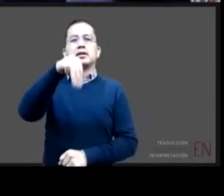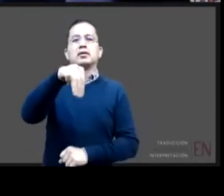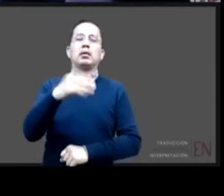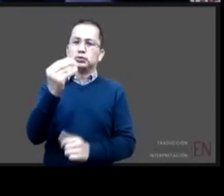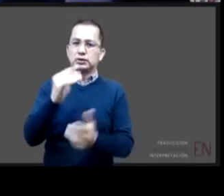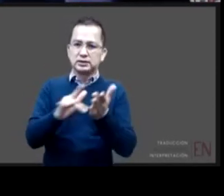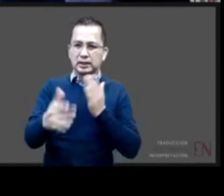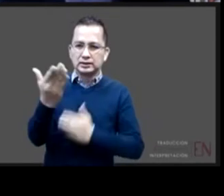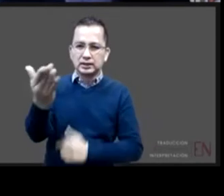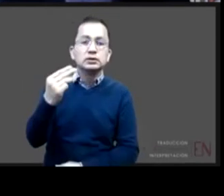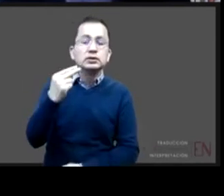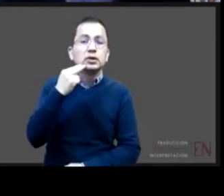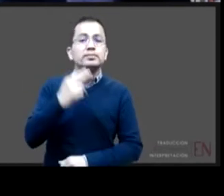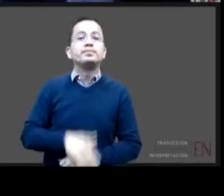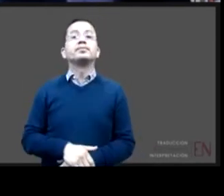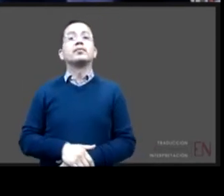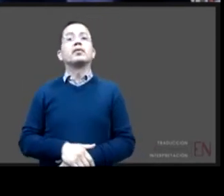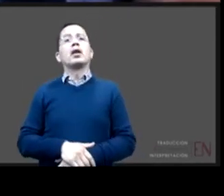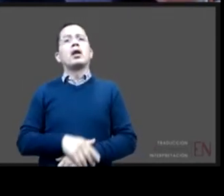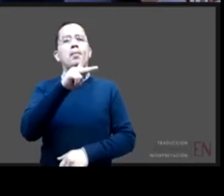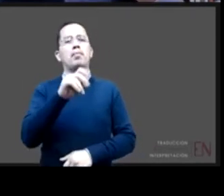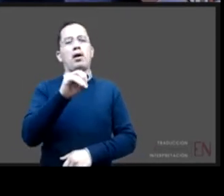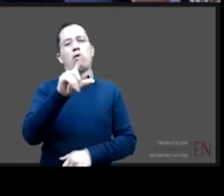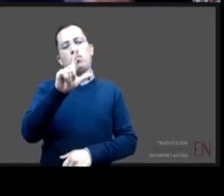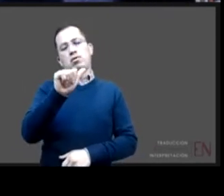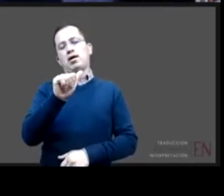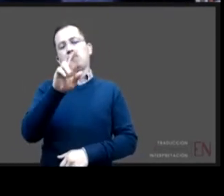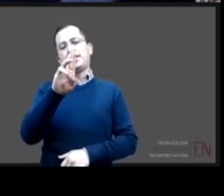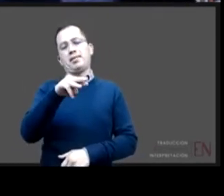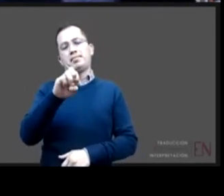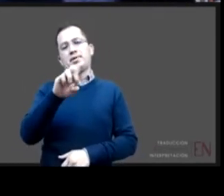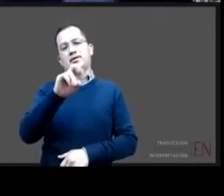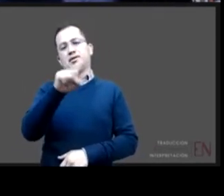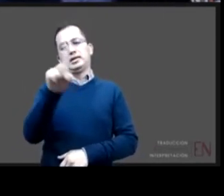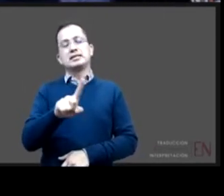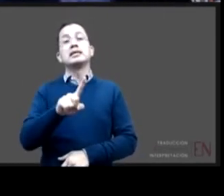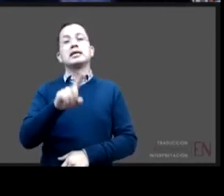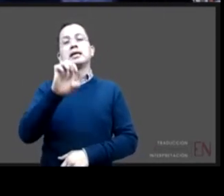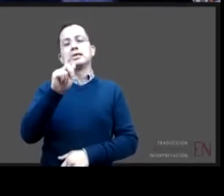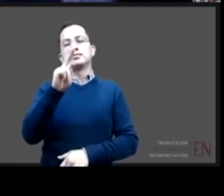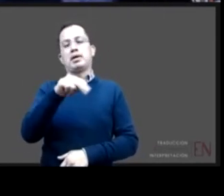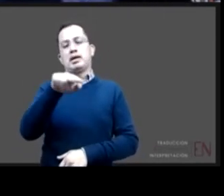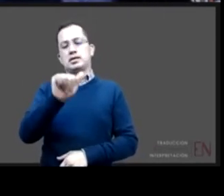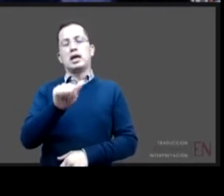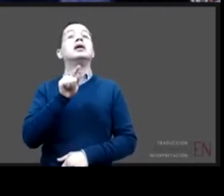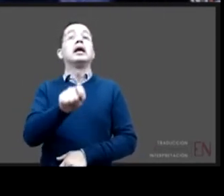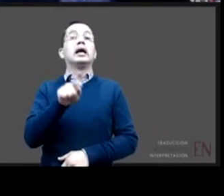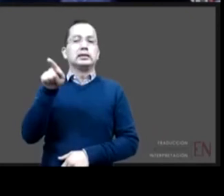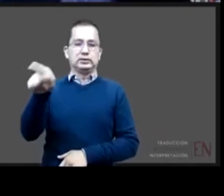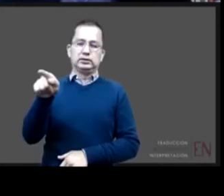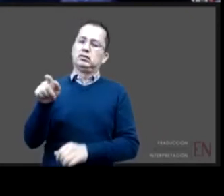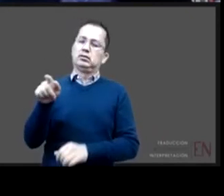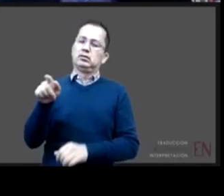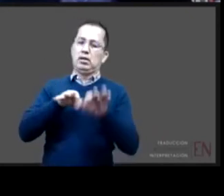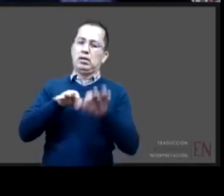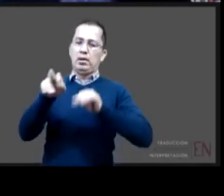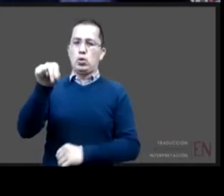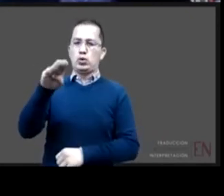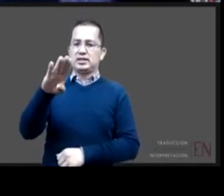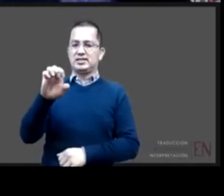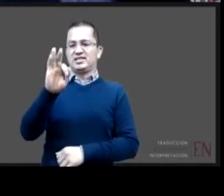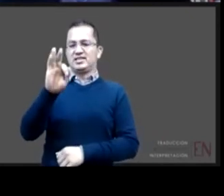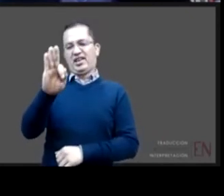Paula Ramírez España es oficial nacional de protección legal en UNICEF en la representación de